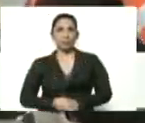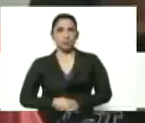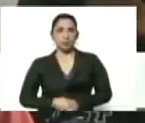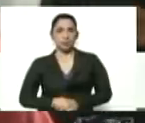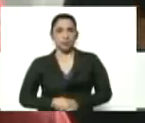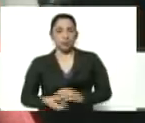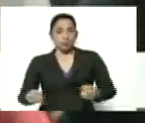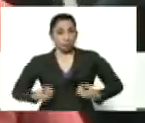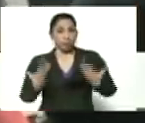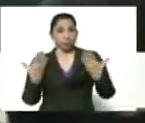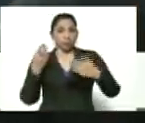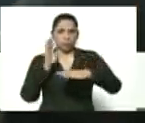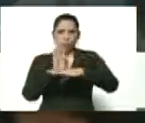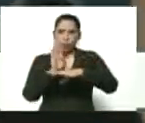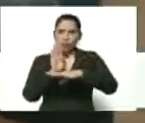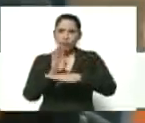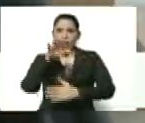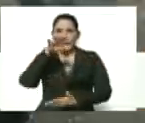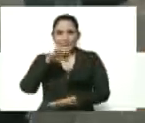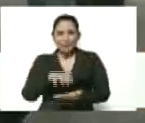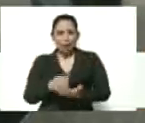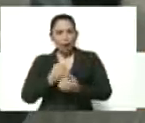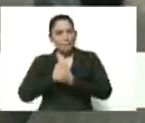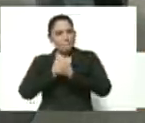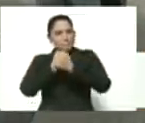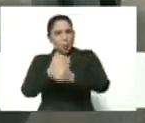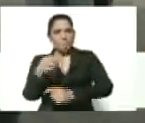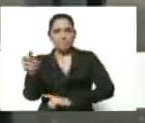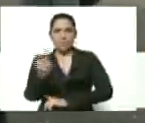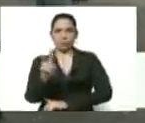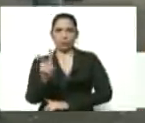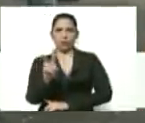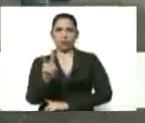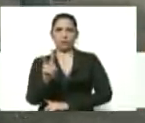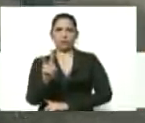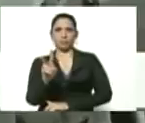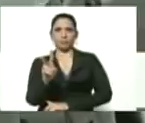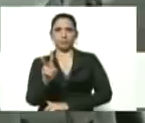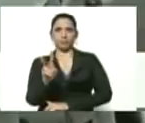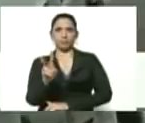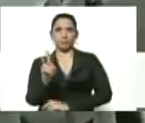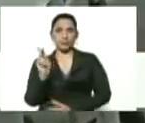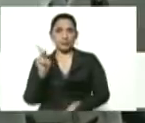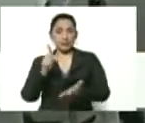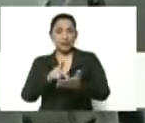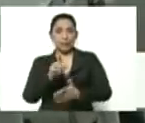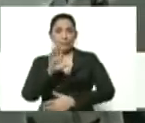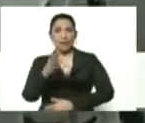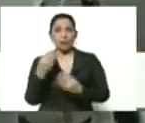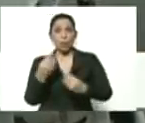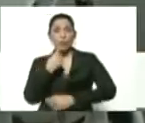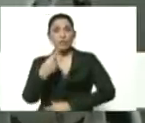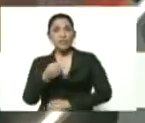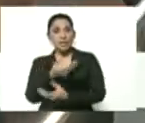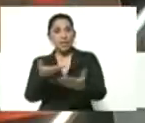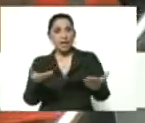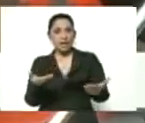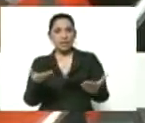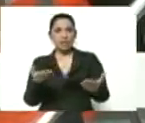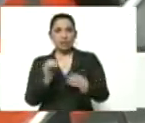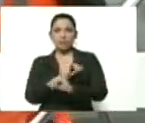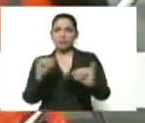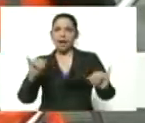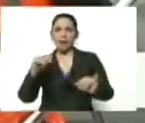expresión de la protección del Estado del amor de Venezuela llegan a su país como dicen ellos ya estoy en